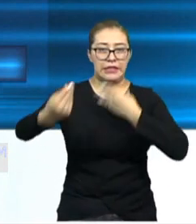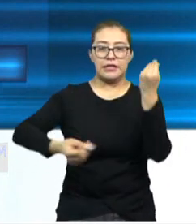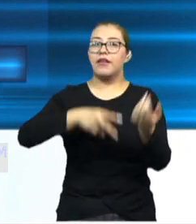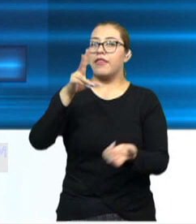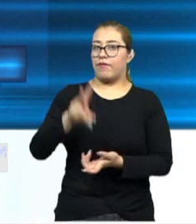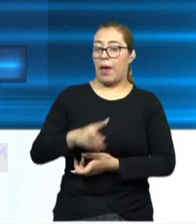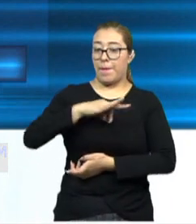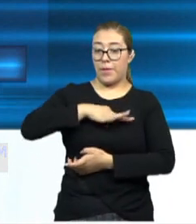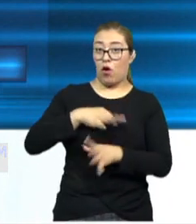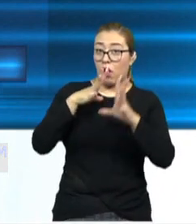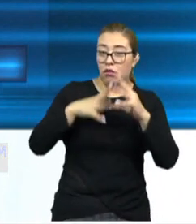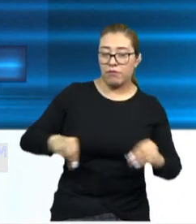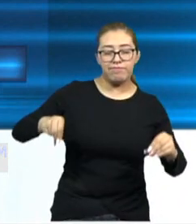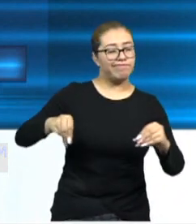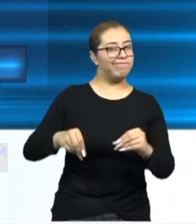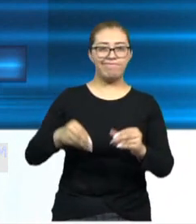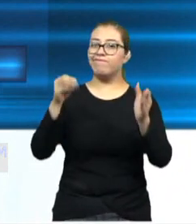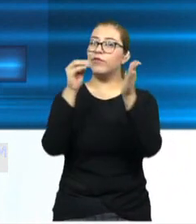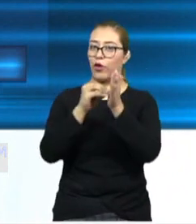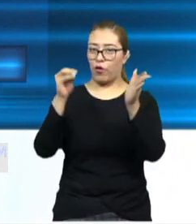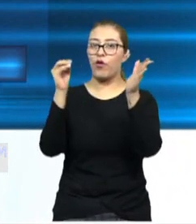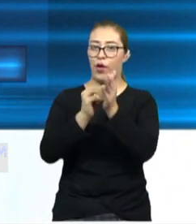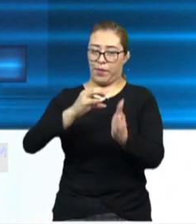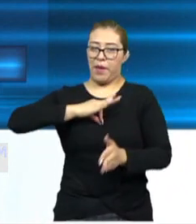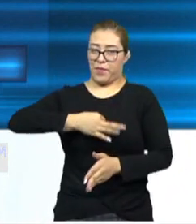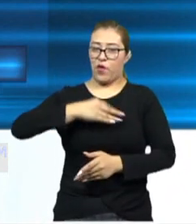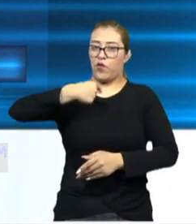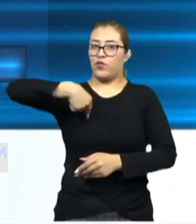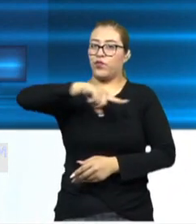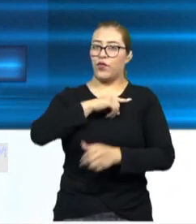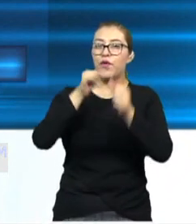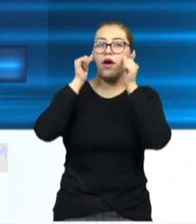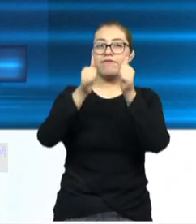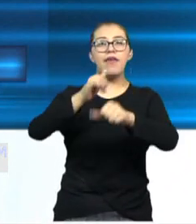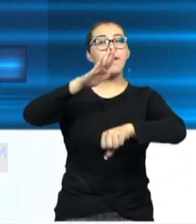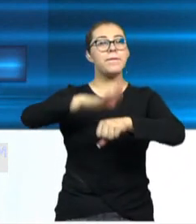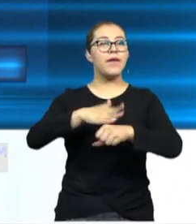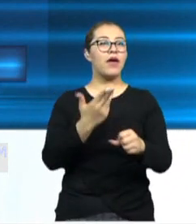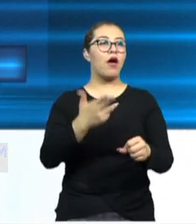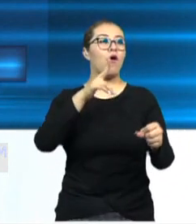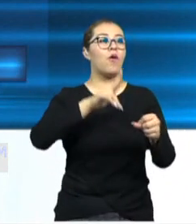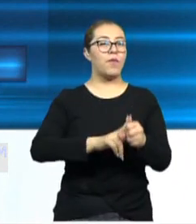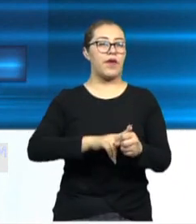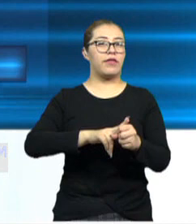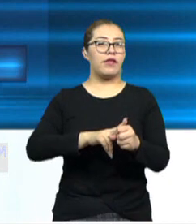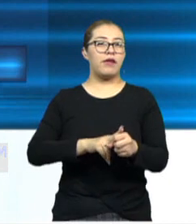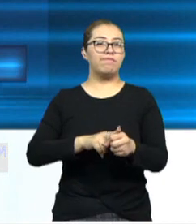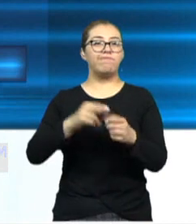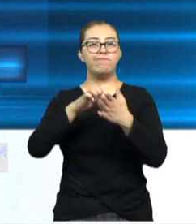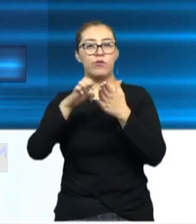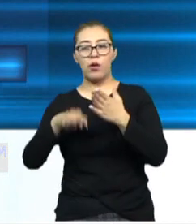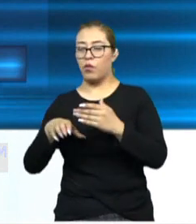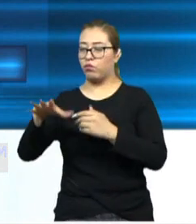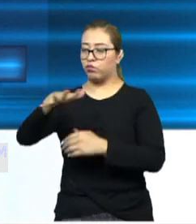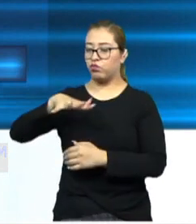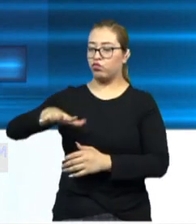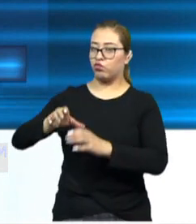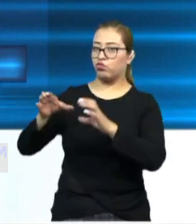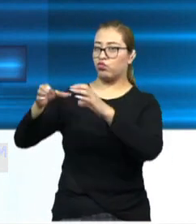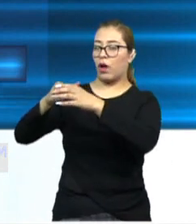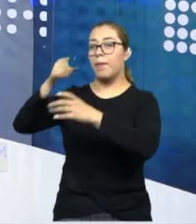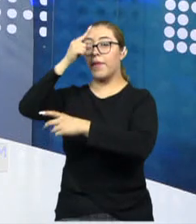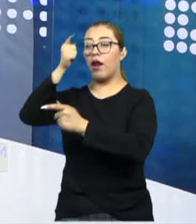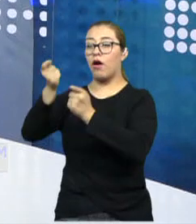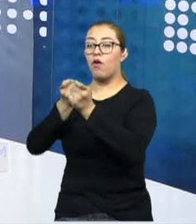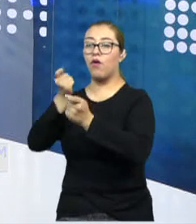virus no se ha ido y estamos pues atendiendo lo mejor que se puede tanto en los hospitales como en las localidades para contener